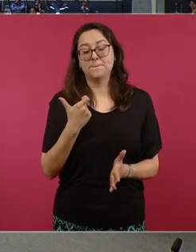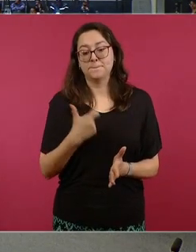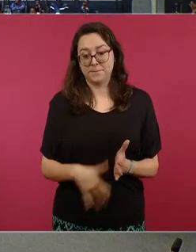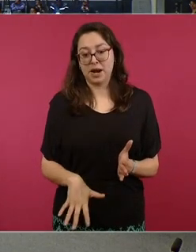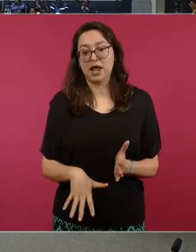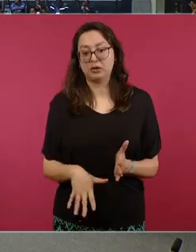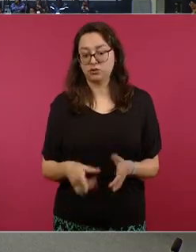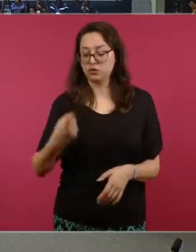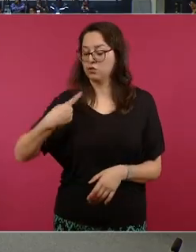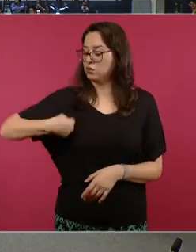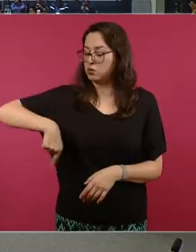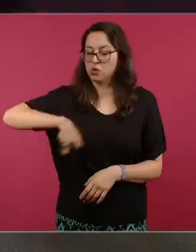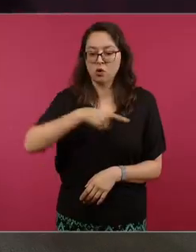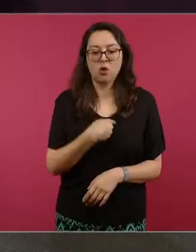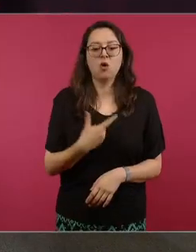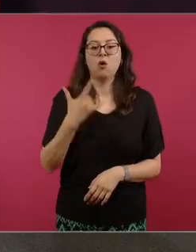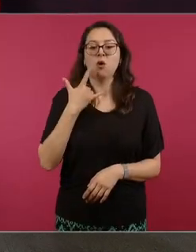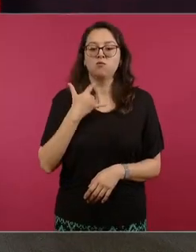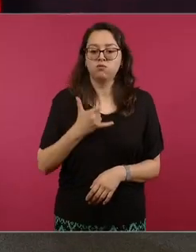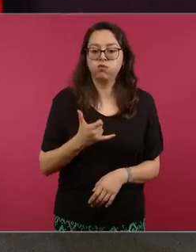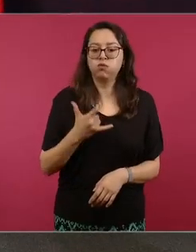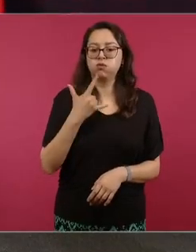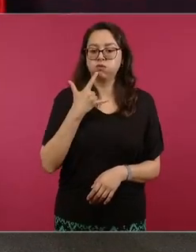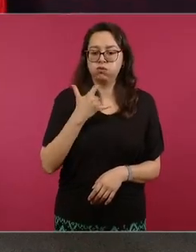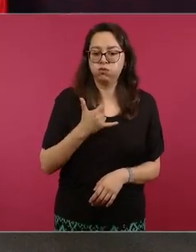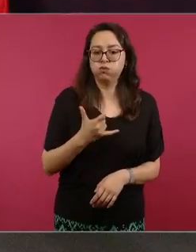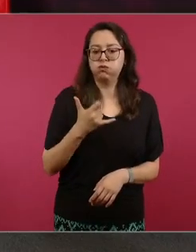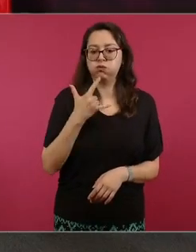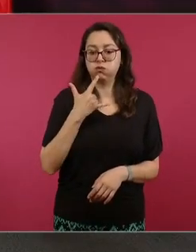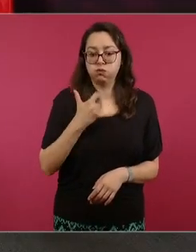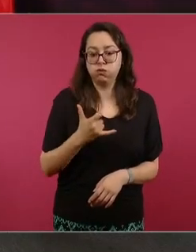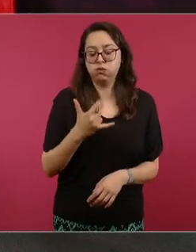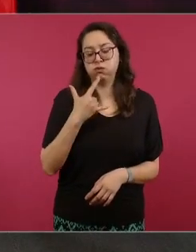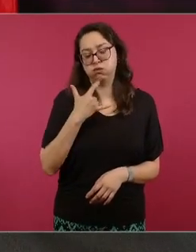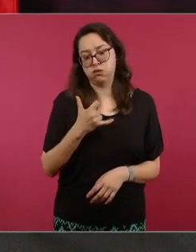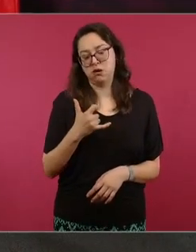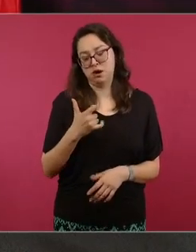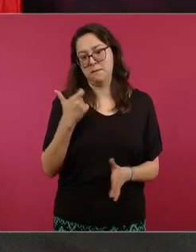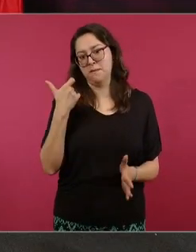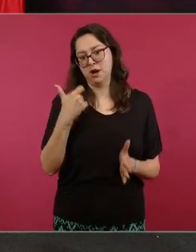eléctrica lo que tiene que ver con el consumo doméstico